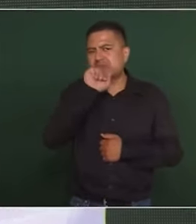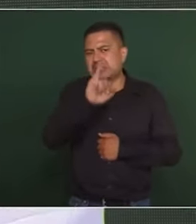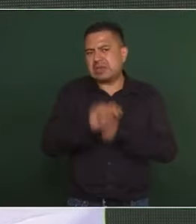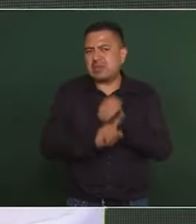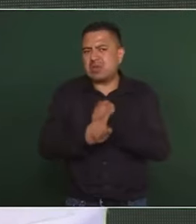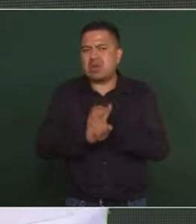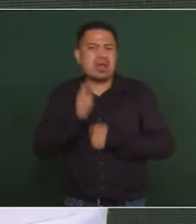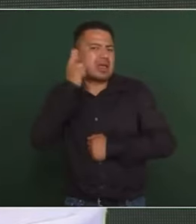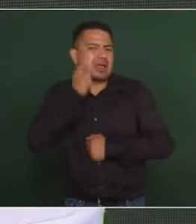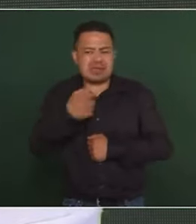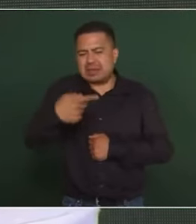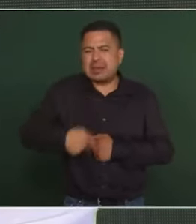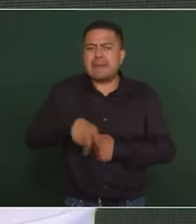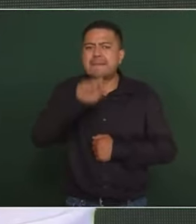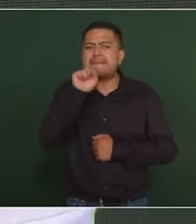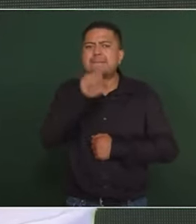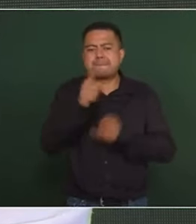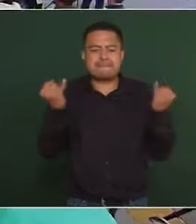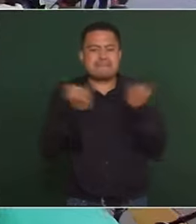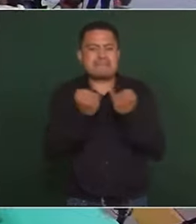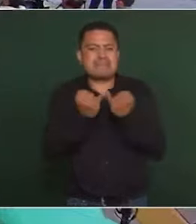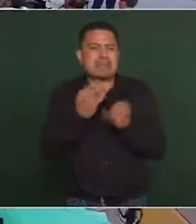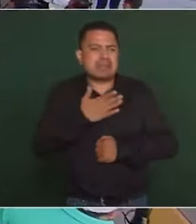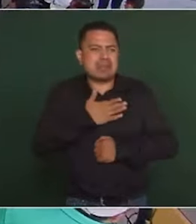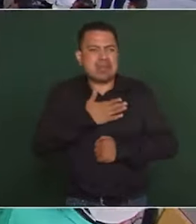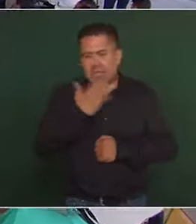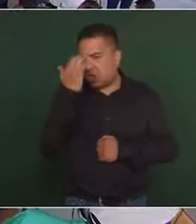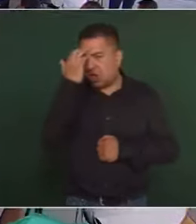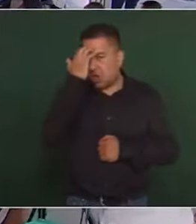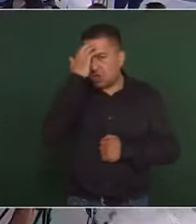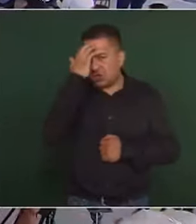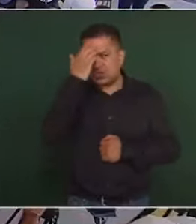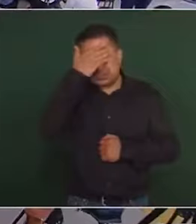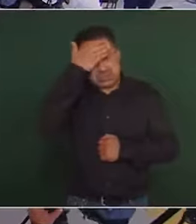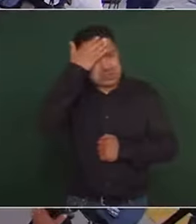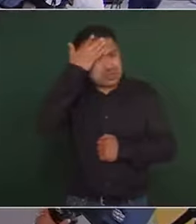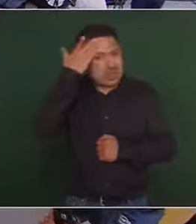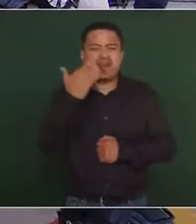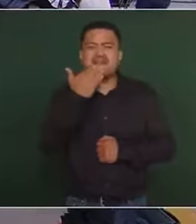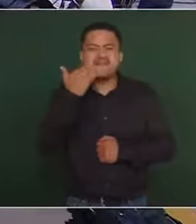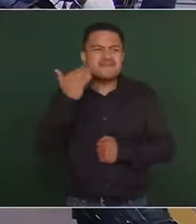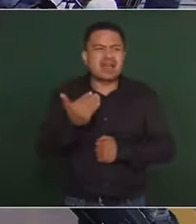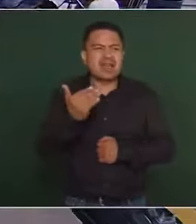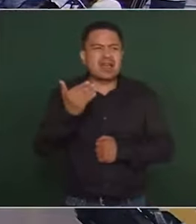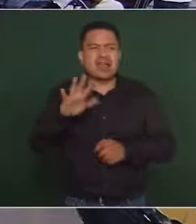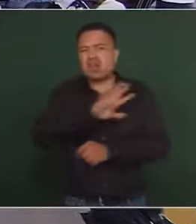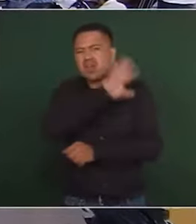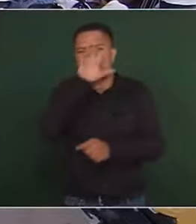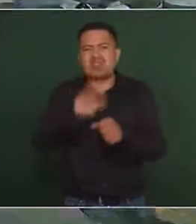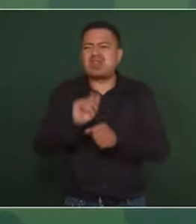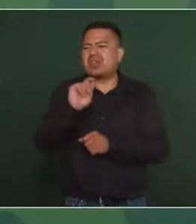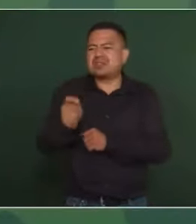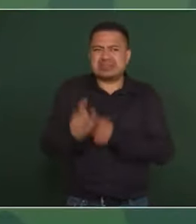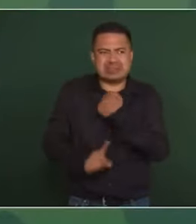Guerrero, como tengo la dicha de conocer toda la situación